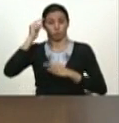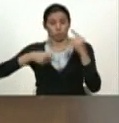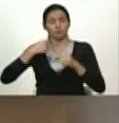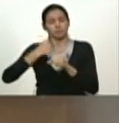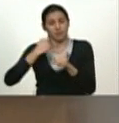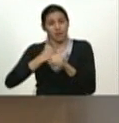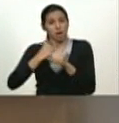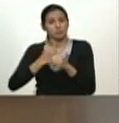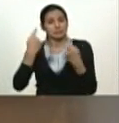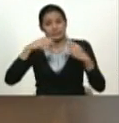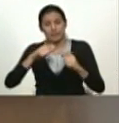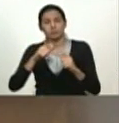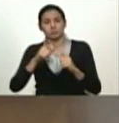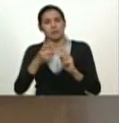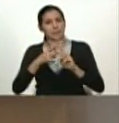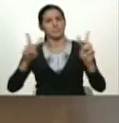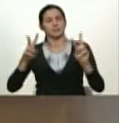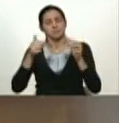para eso